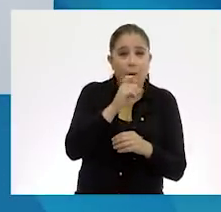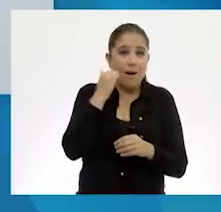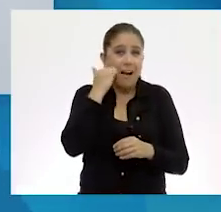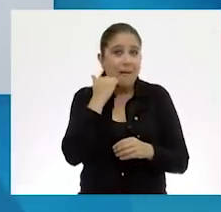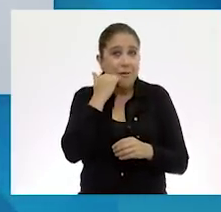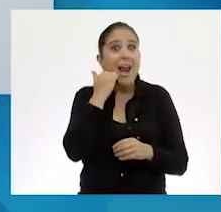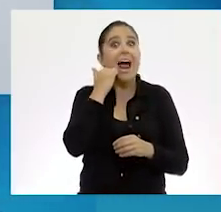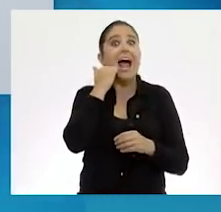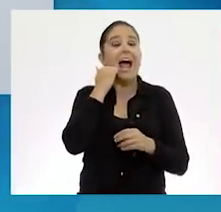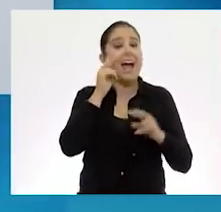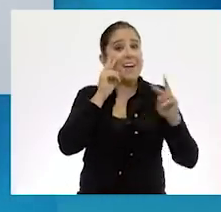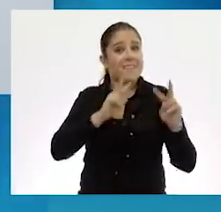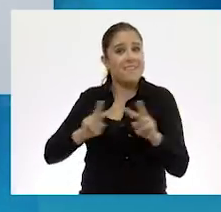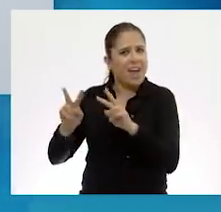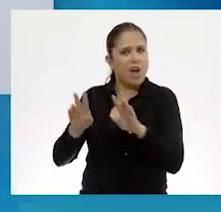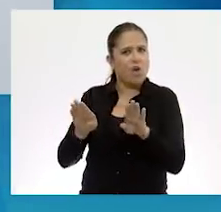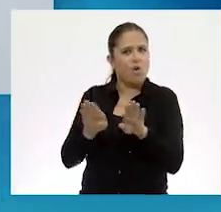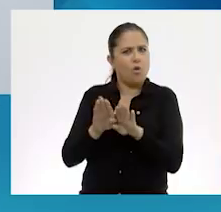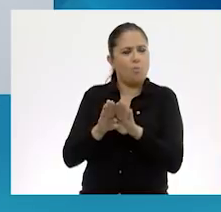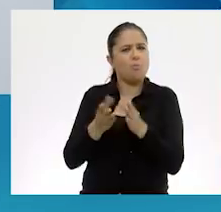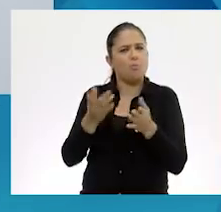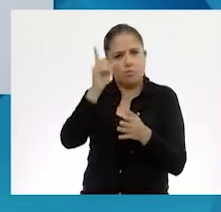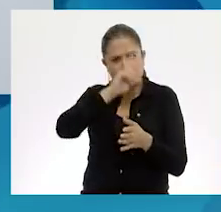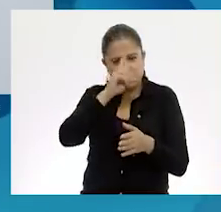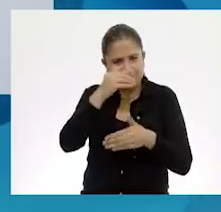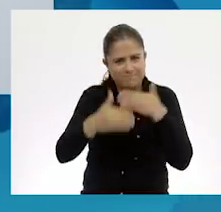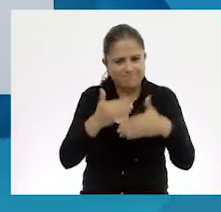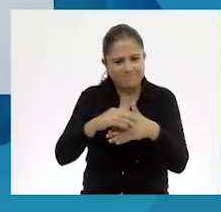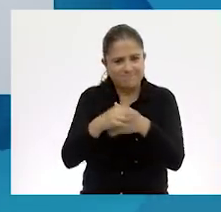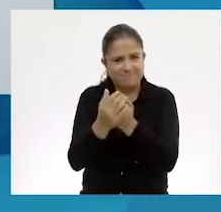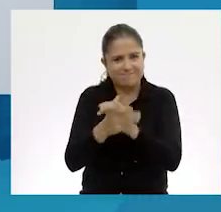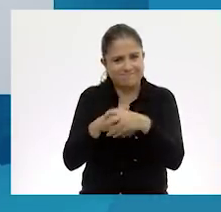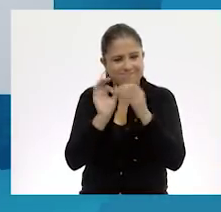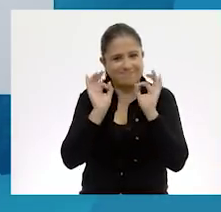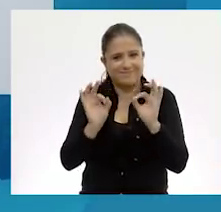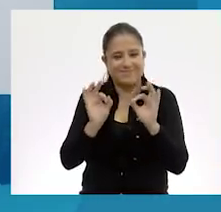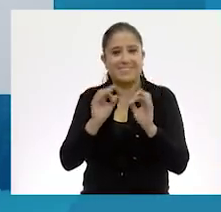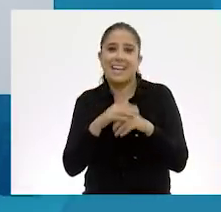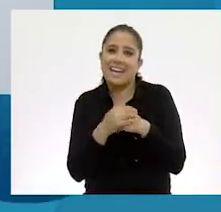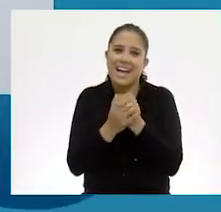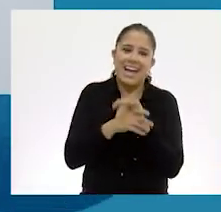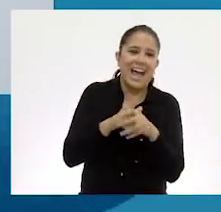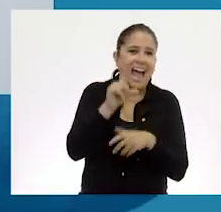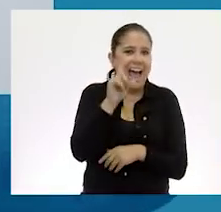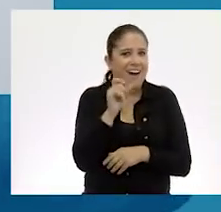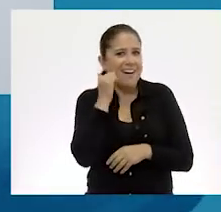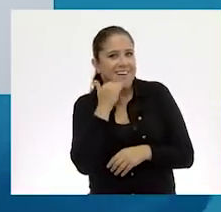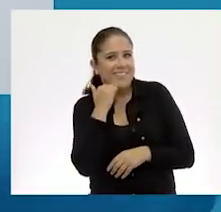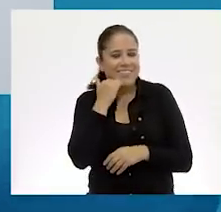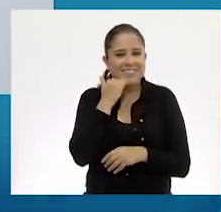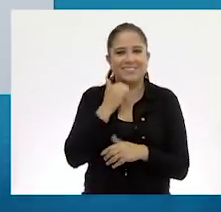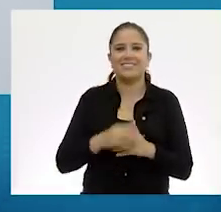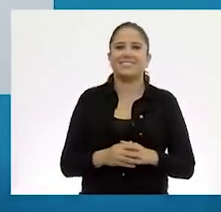¡Vamos a ver cómo hay que lavarnos las manos! Me las lavo con agüita y con jabón.